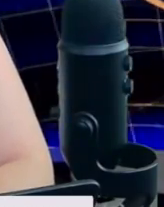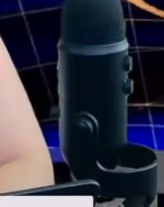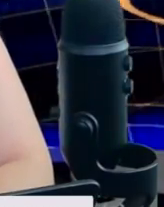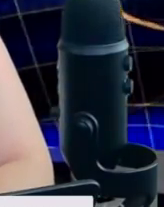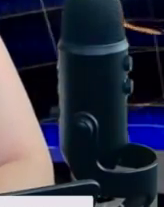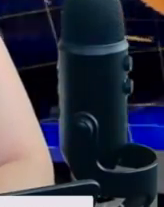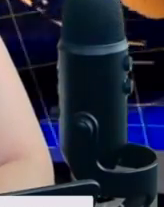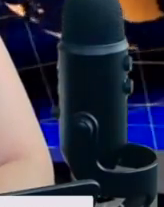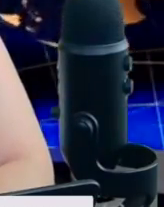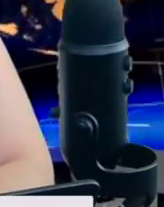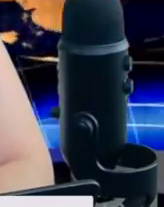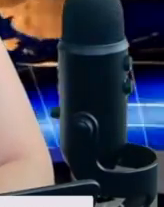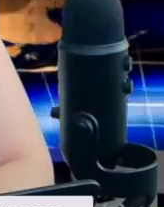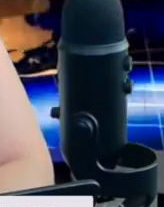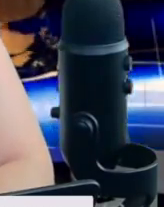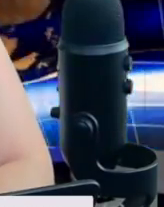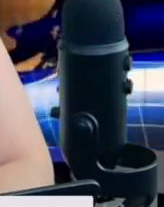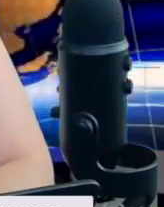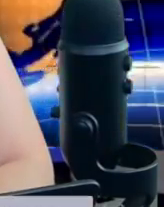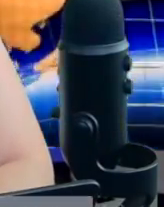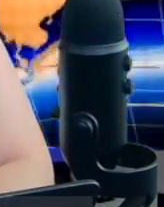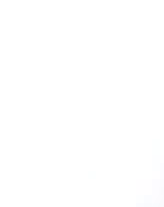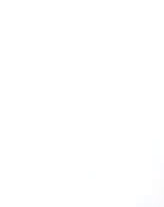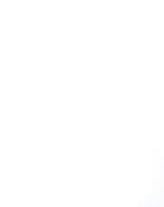y seguirnos en nuestras redes sociales.